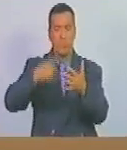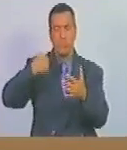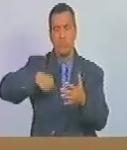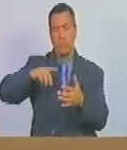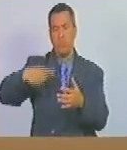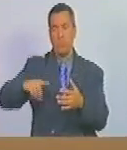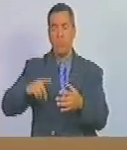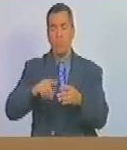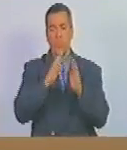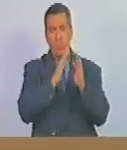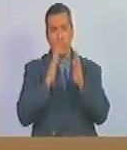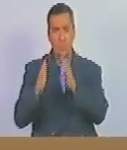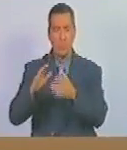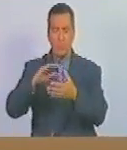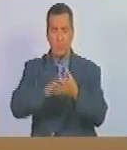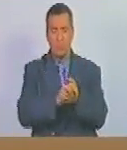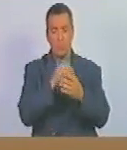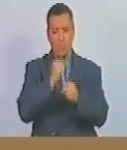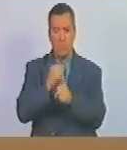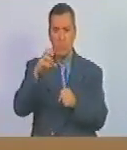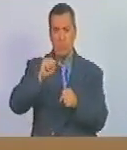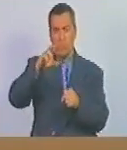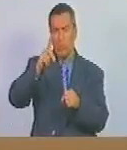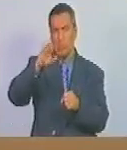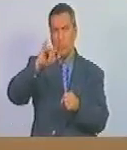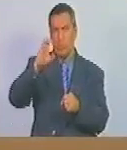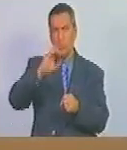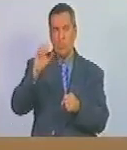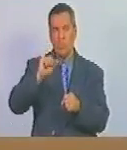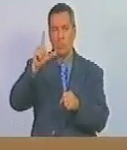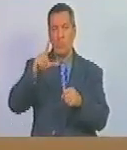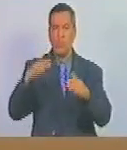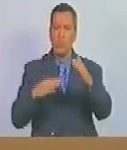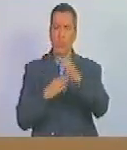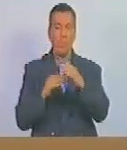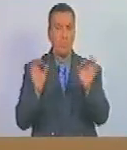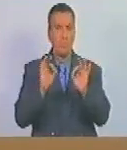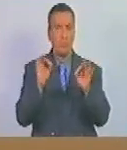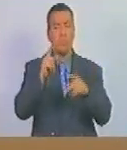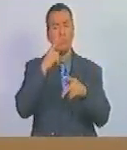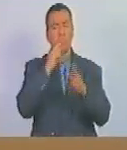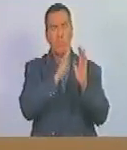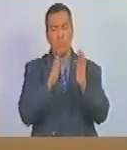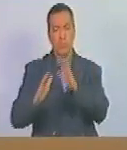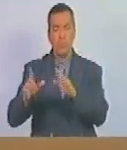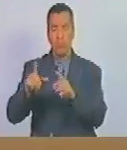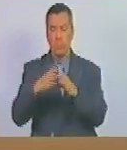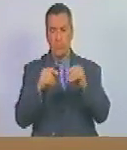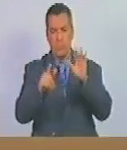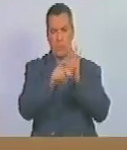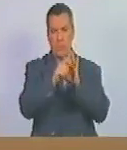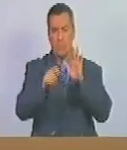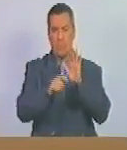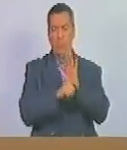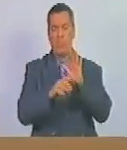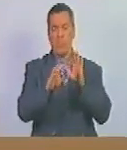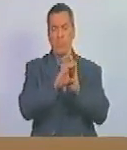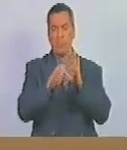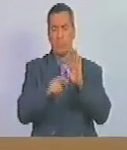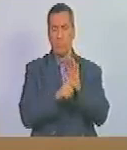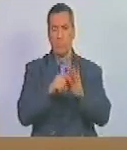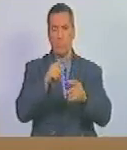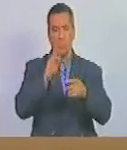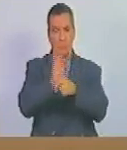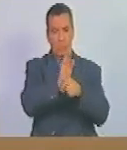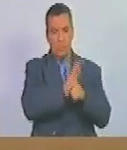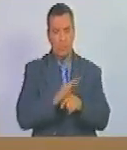derecho a la organización sindical sin más limitaciones que las establecidas en el ordenamiento jurídico a los fines de la